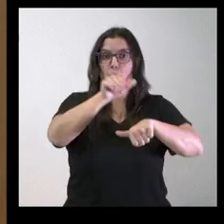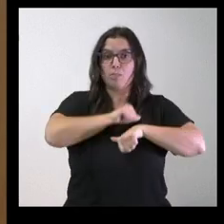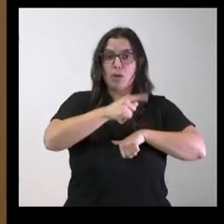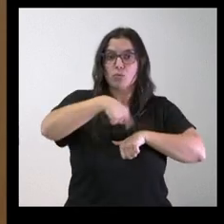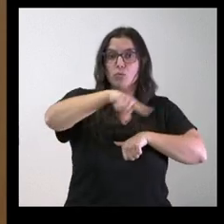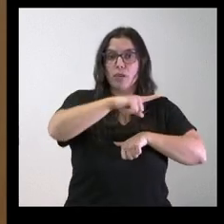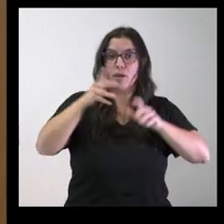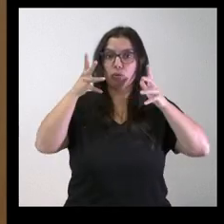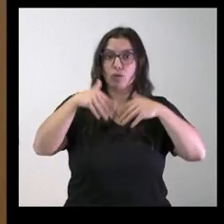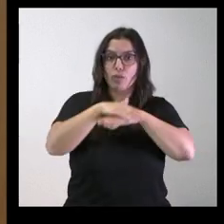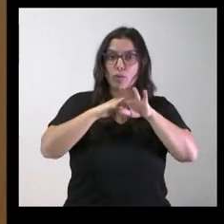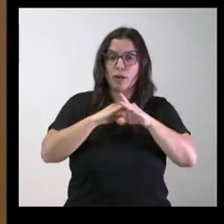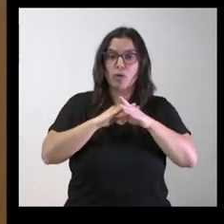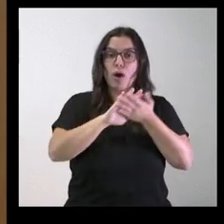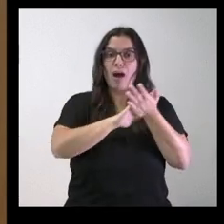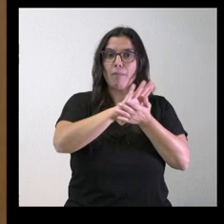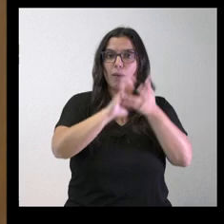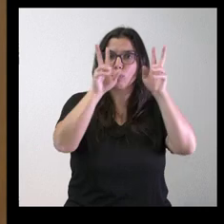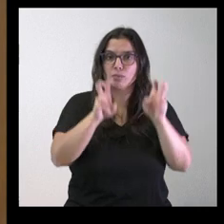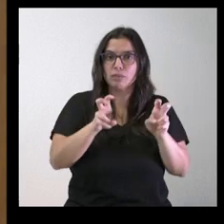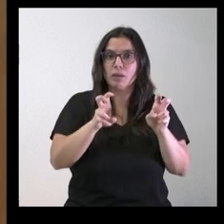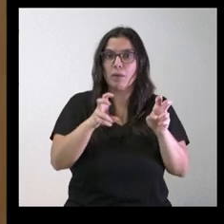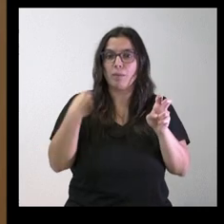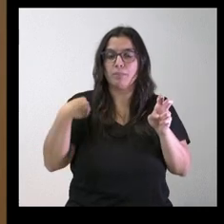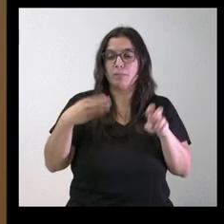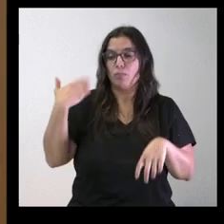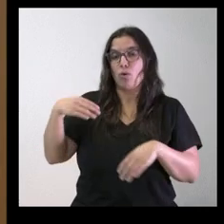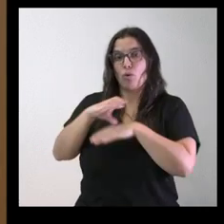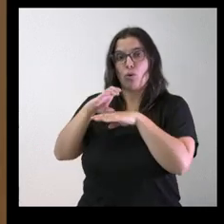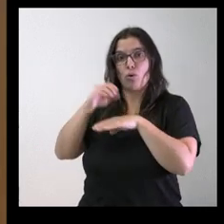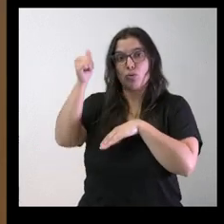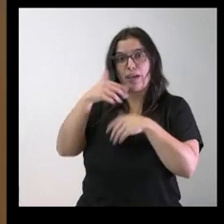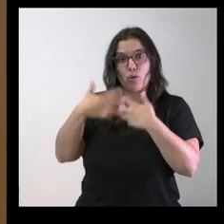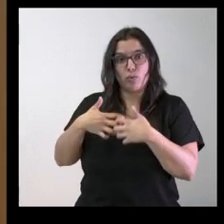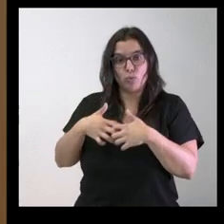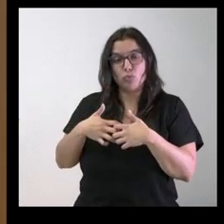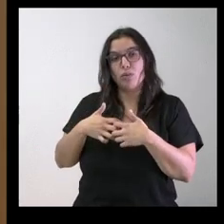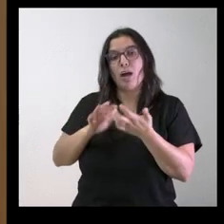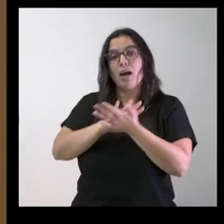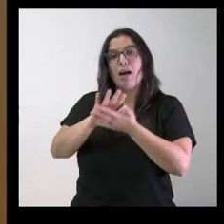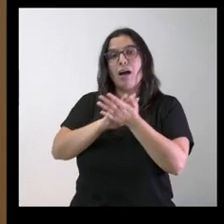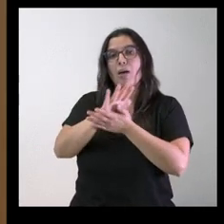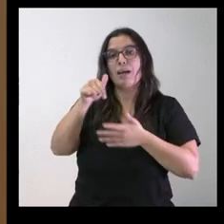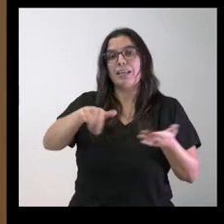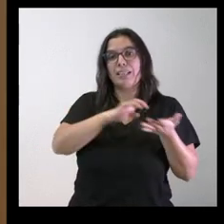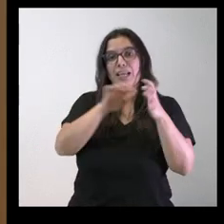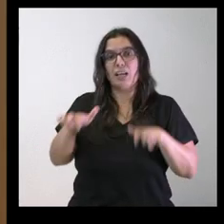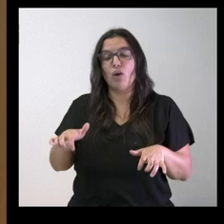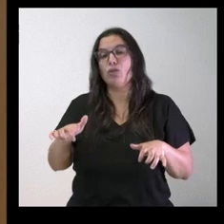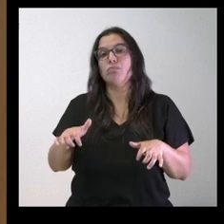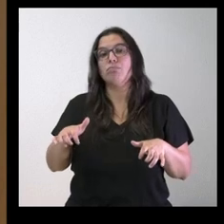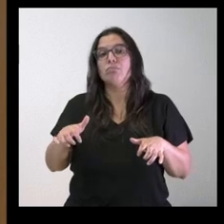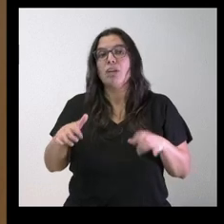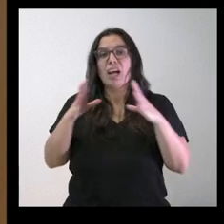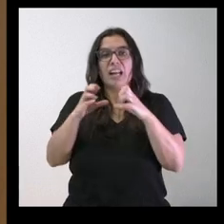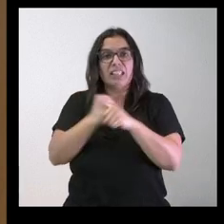ustedes en el Consejo de Gobierno la valoración que hizo el consejero de Industria sobre que en Castilla y León faltaban ganas de trabajar y